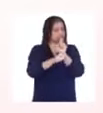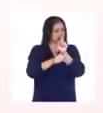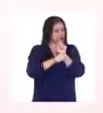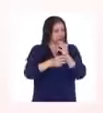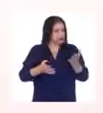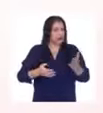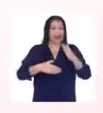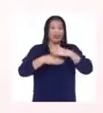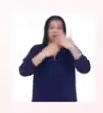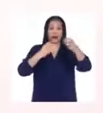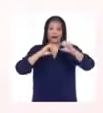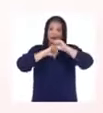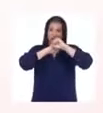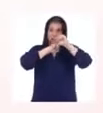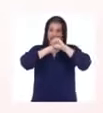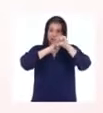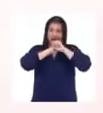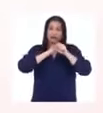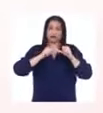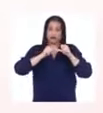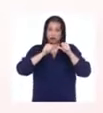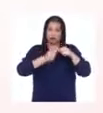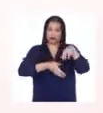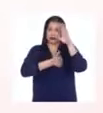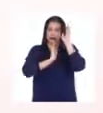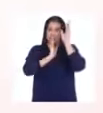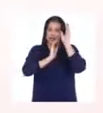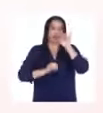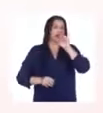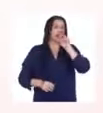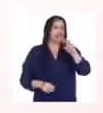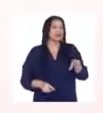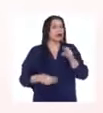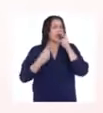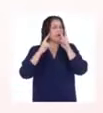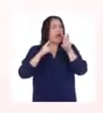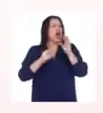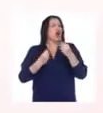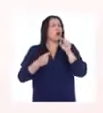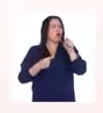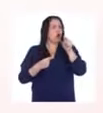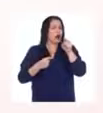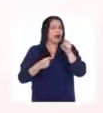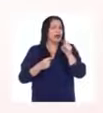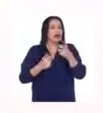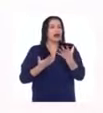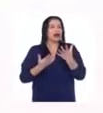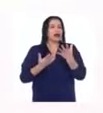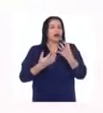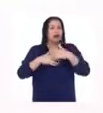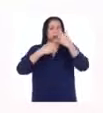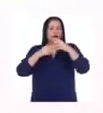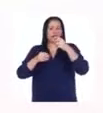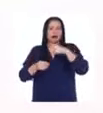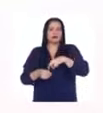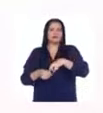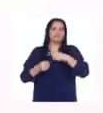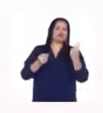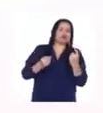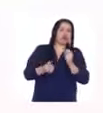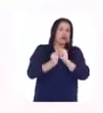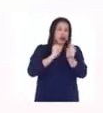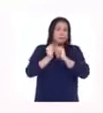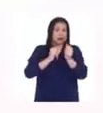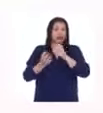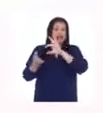Después del corte seguiremos con la charla de Inés para ver cómo reaccionó después de tener que abandonar la competencia en las